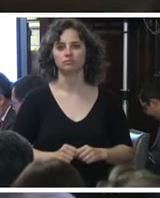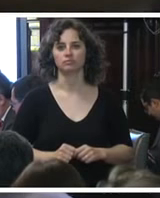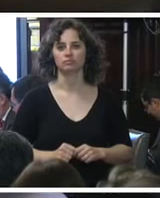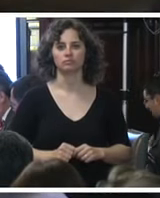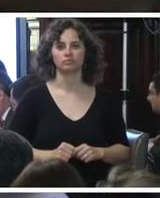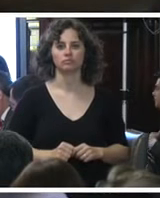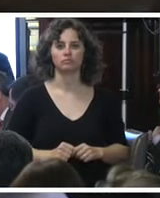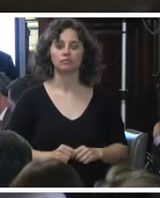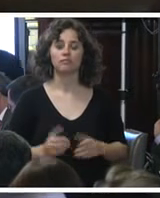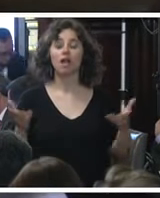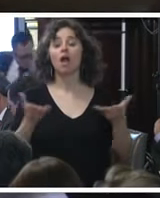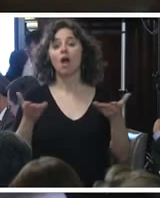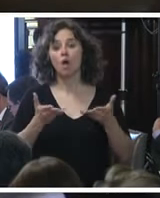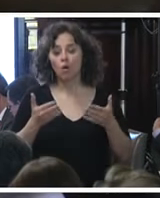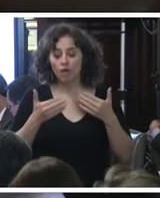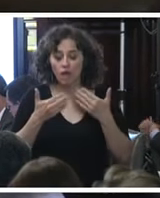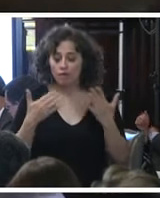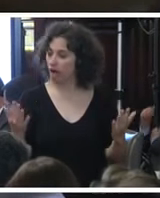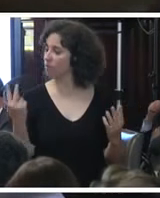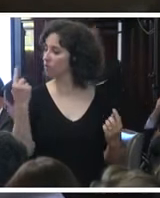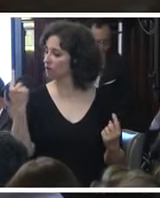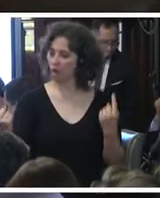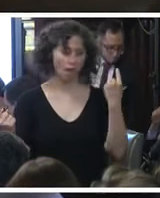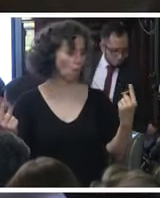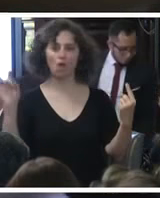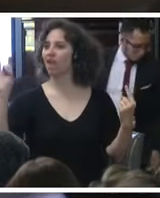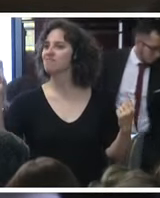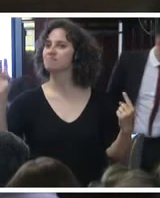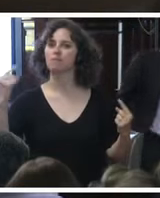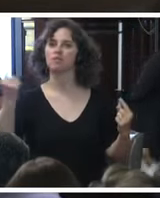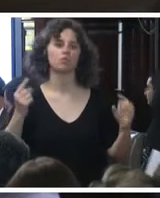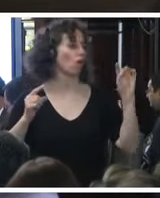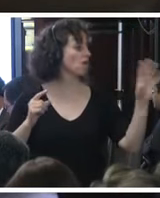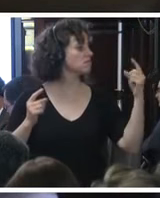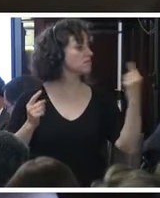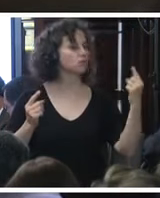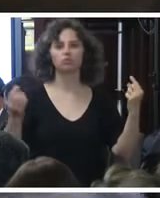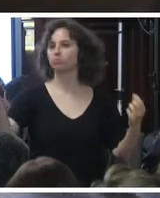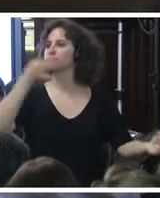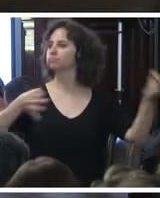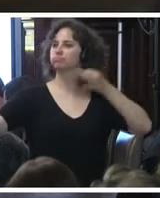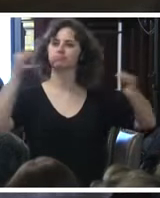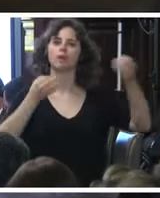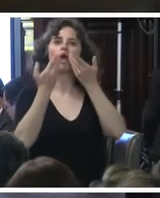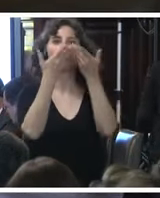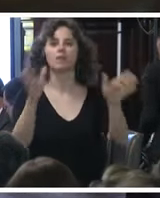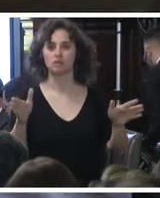Vamos a darle a cada parte 15 minutos para sus declaraciones iniciales.